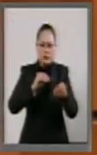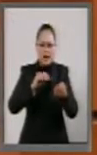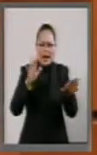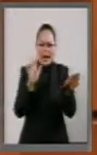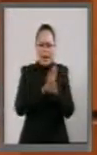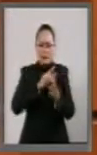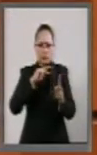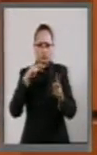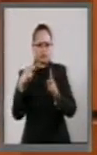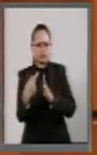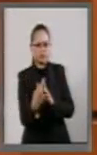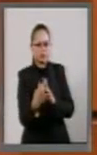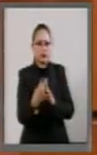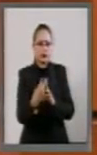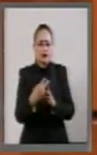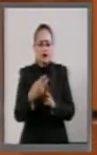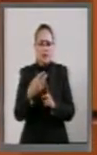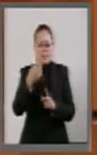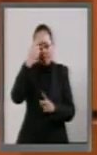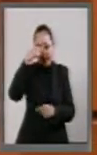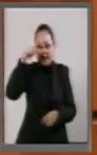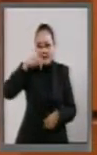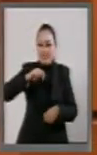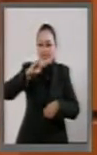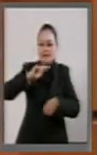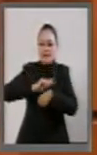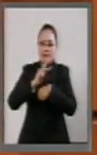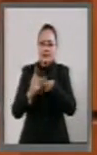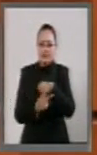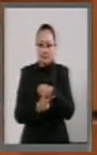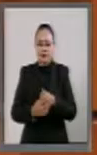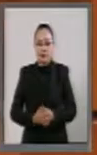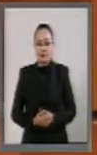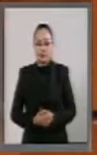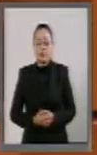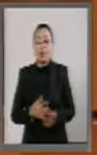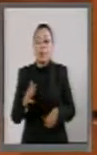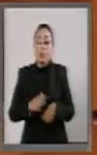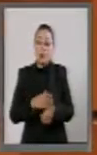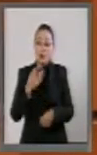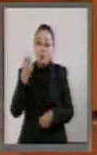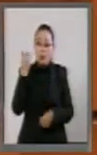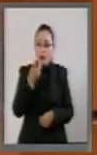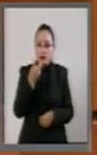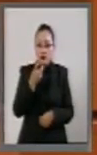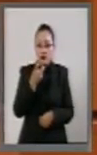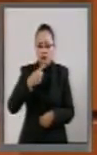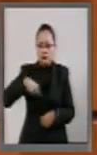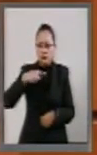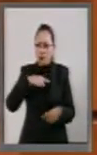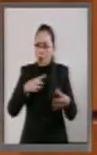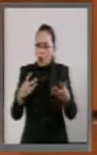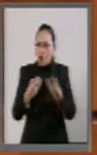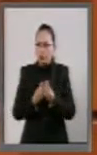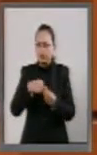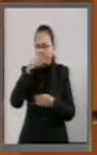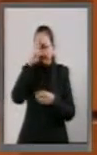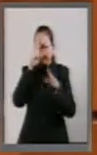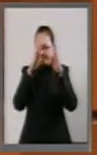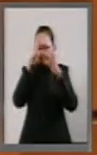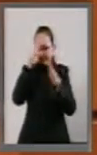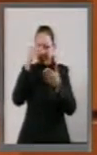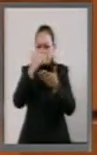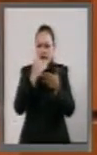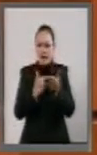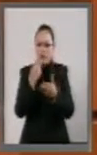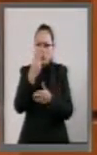un gran cambio para este país. Fue así como juntos pensamos en dos grandes